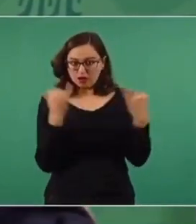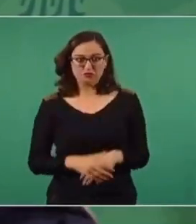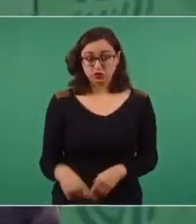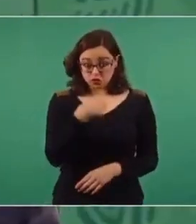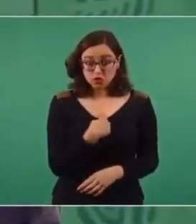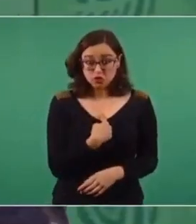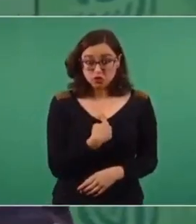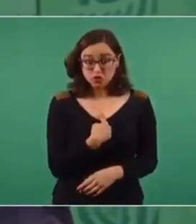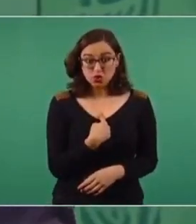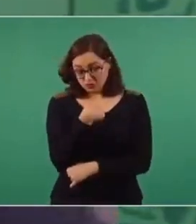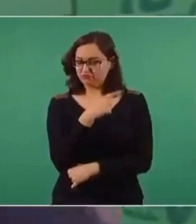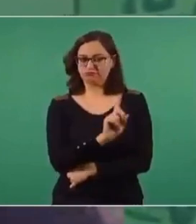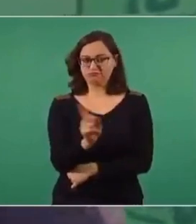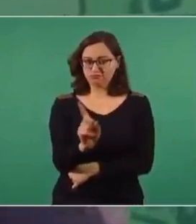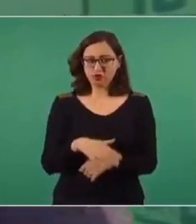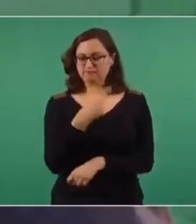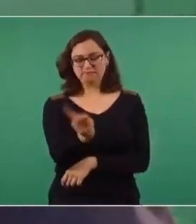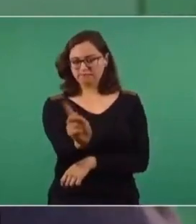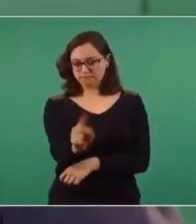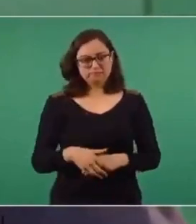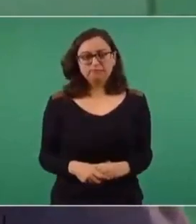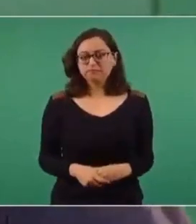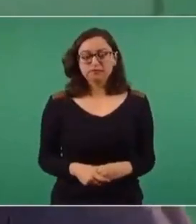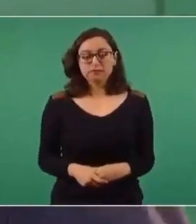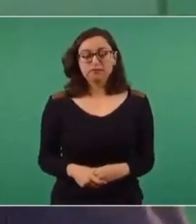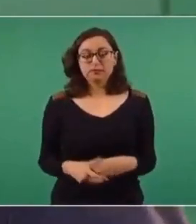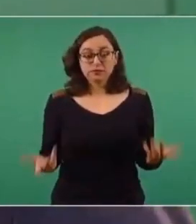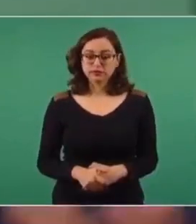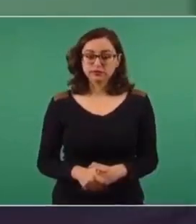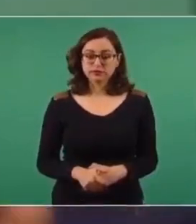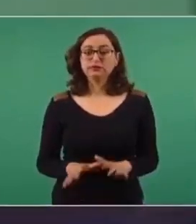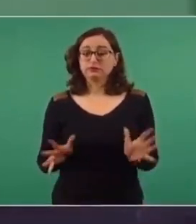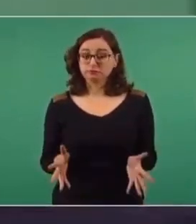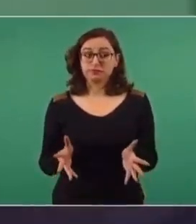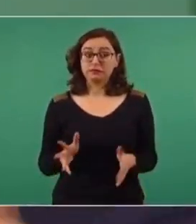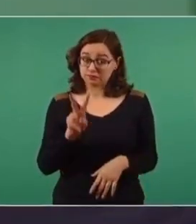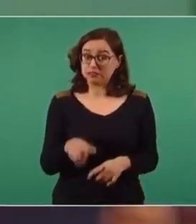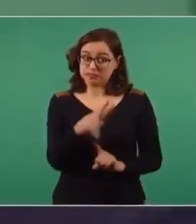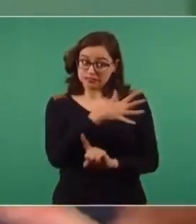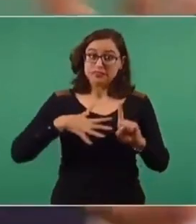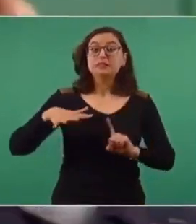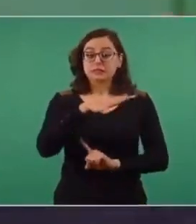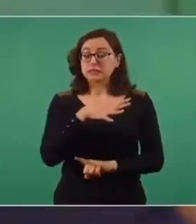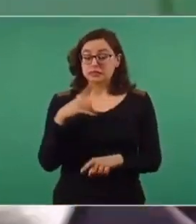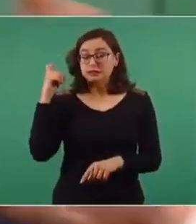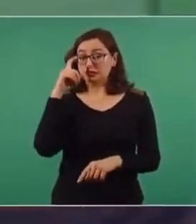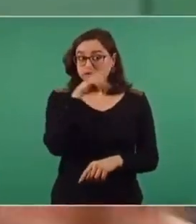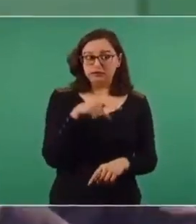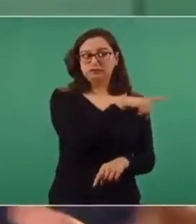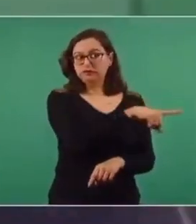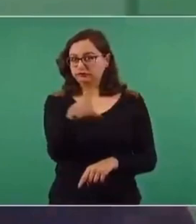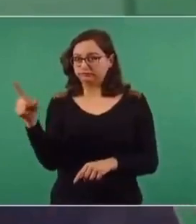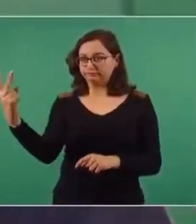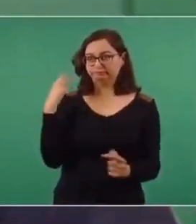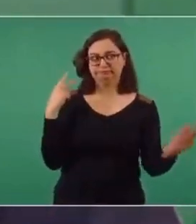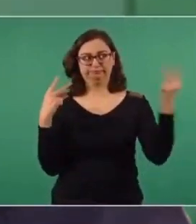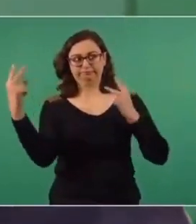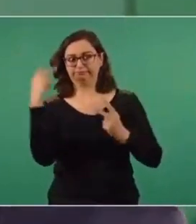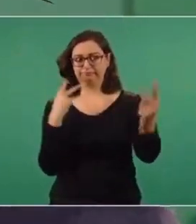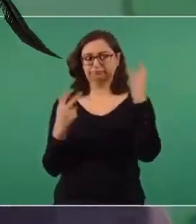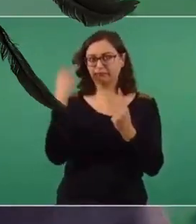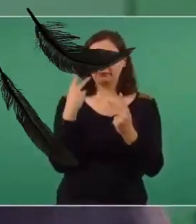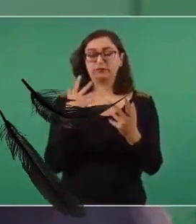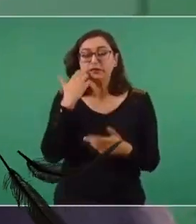del Mátalos en Caliente, de masacres, de torturas, de la asociación delictuosa. Vimos asediados, porque son temporadas de,